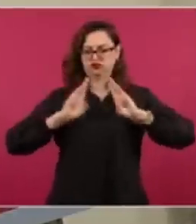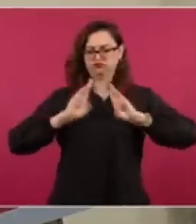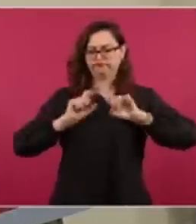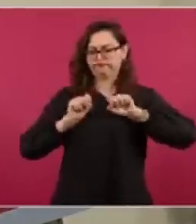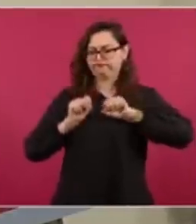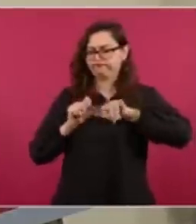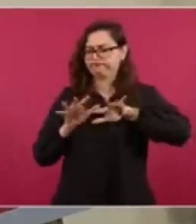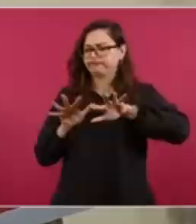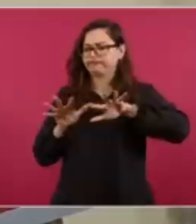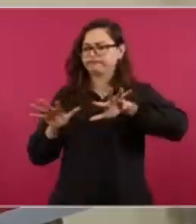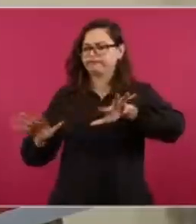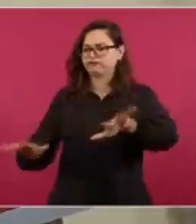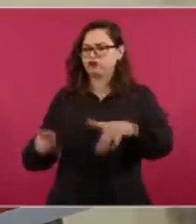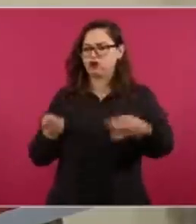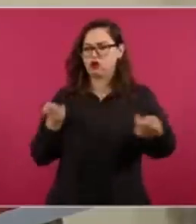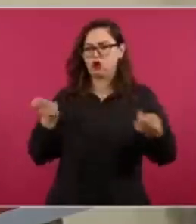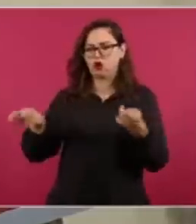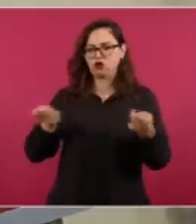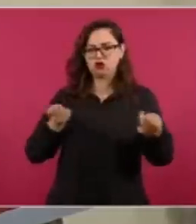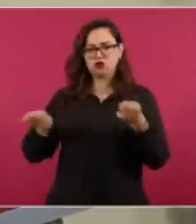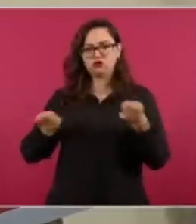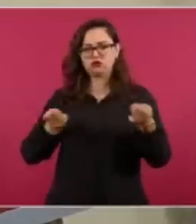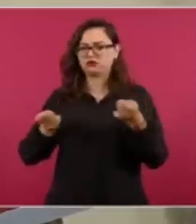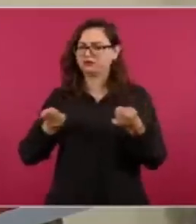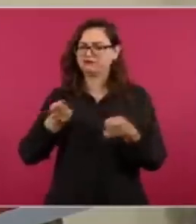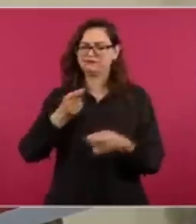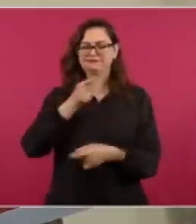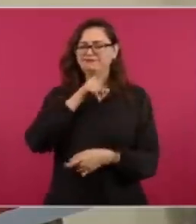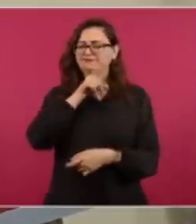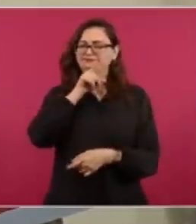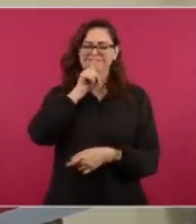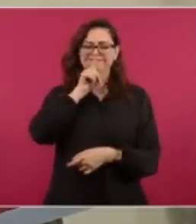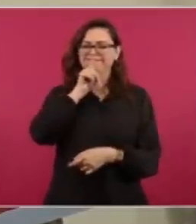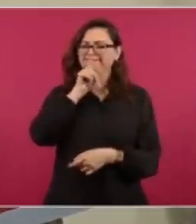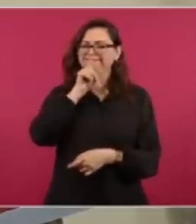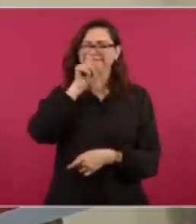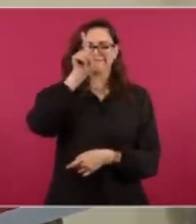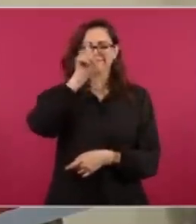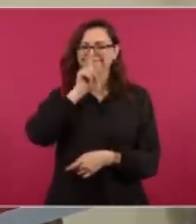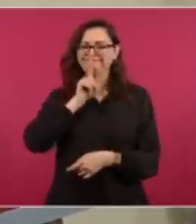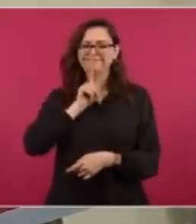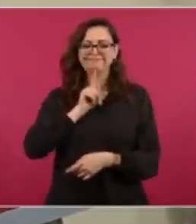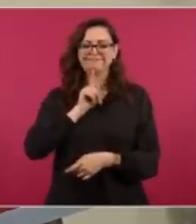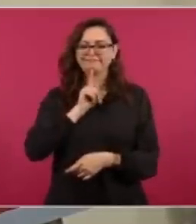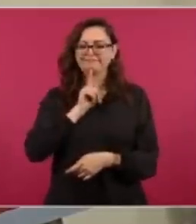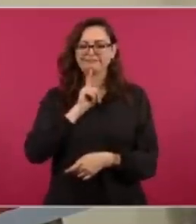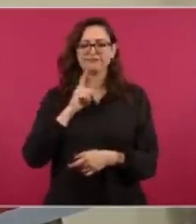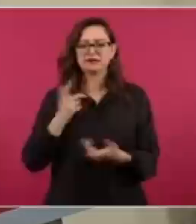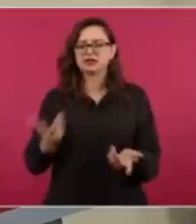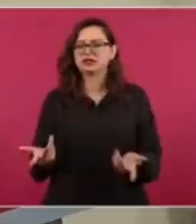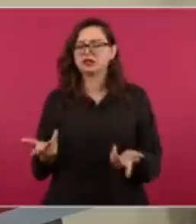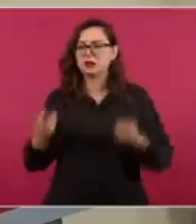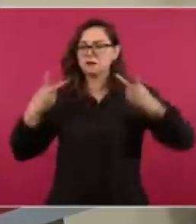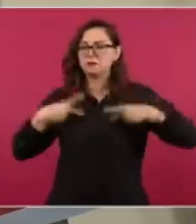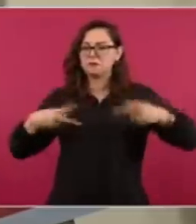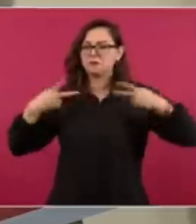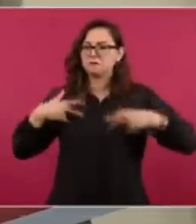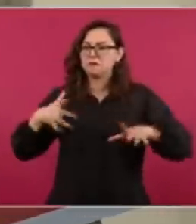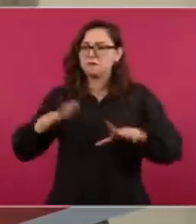ir al autoritarismo,